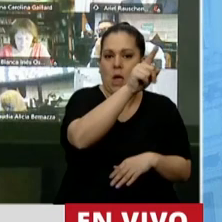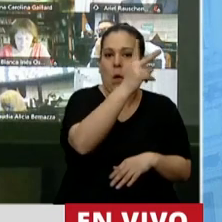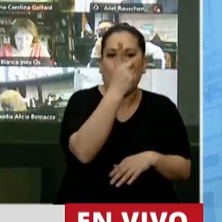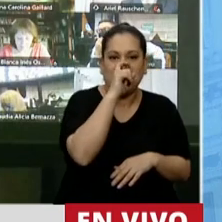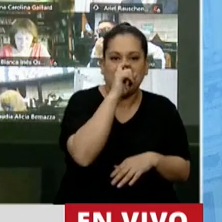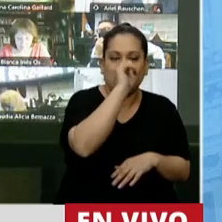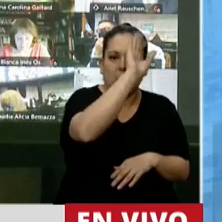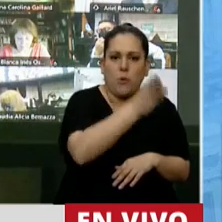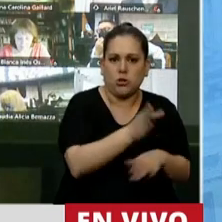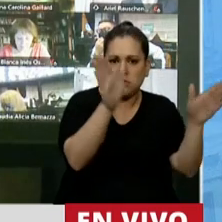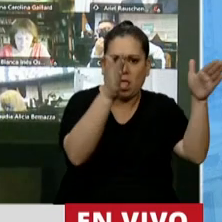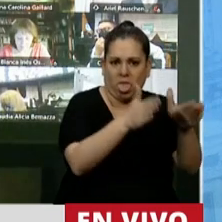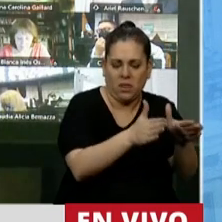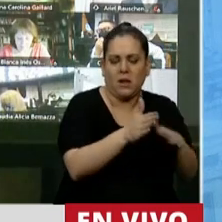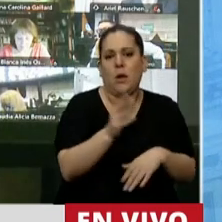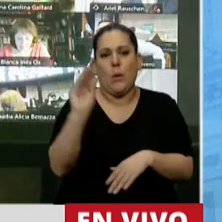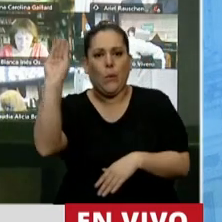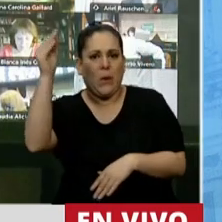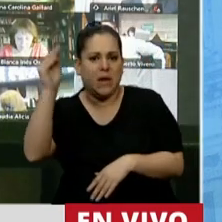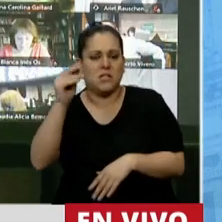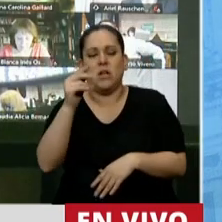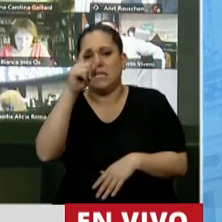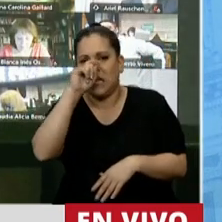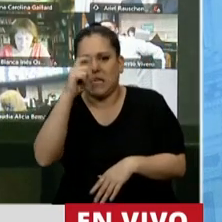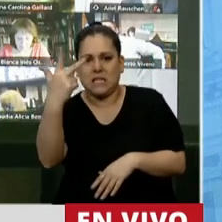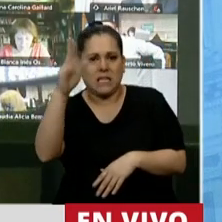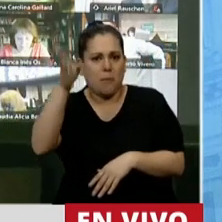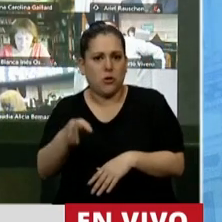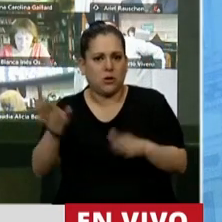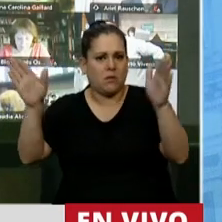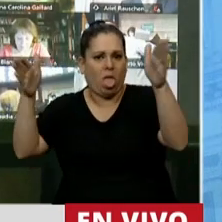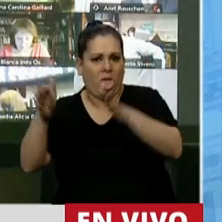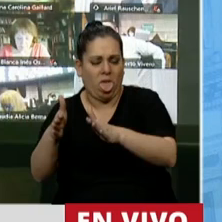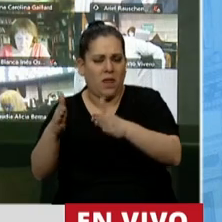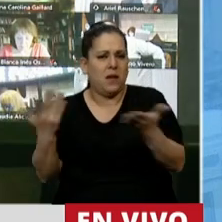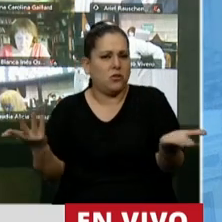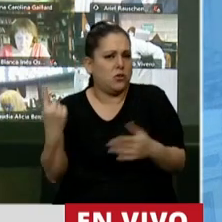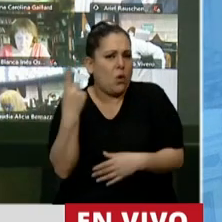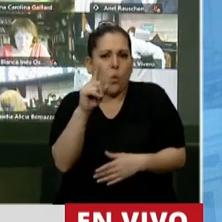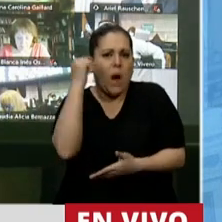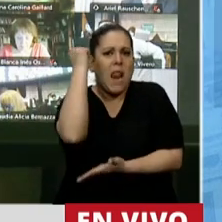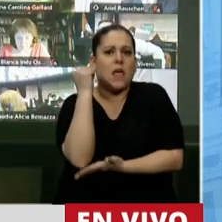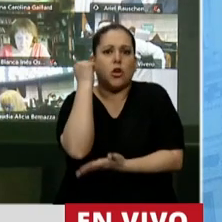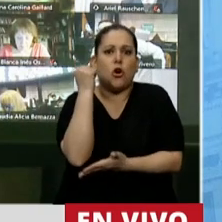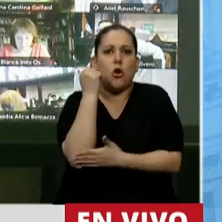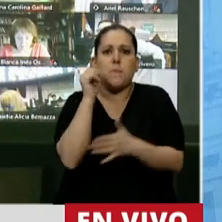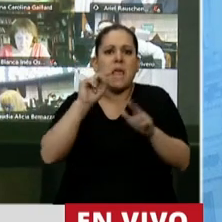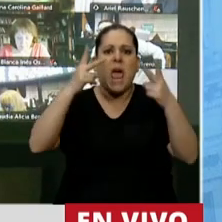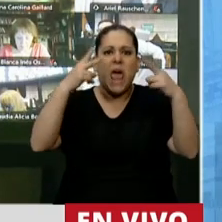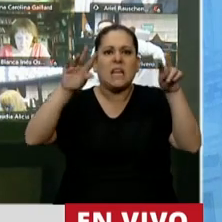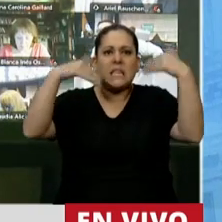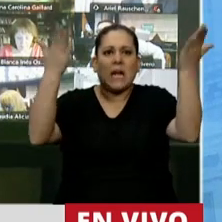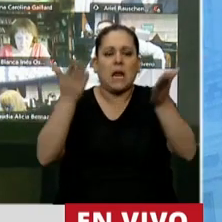% en octubre. En Brasil cayó el 73% en septiembre. ¿Cuál es la única economía que crece en inversión extranjera directa?